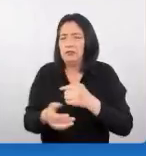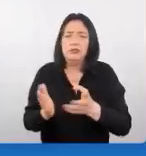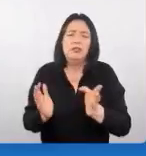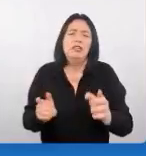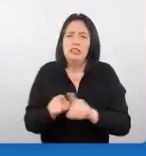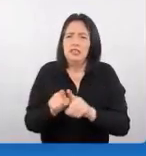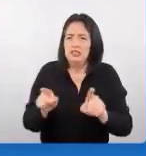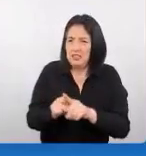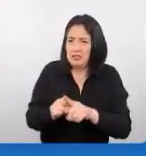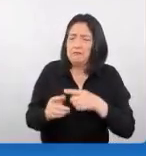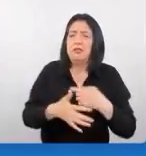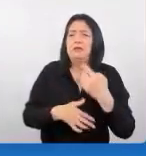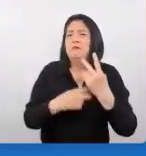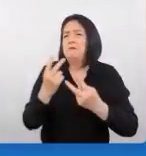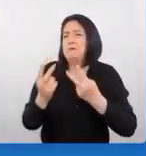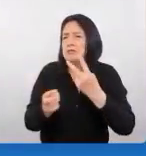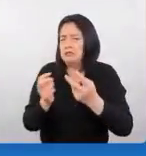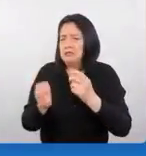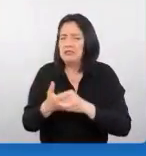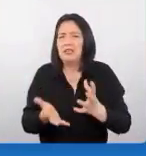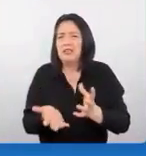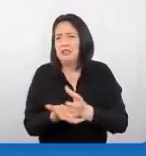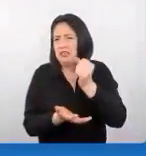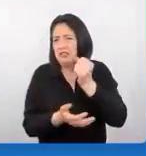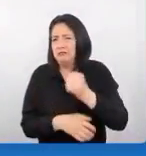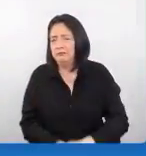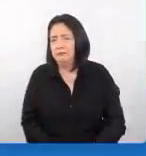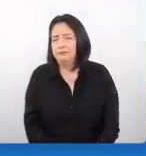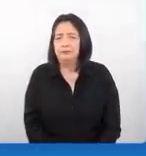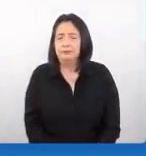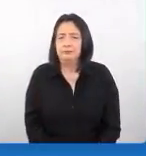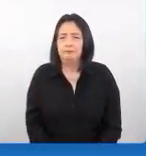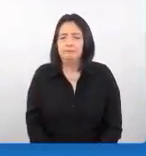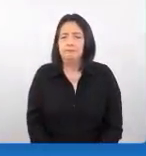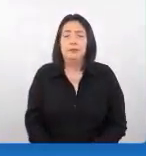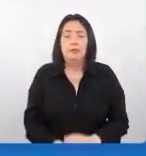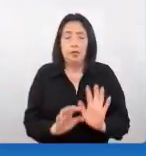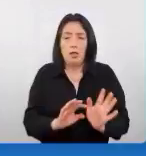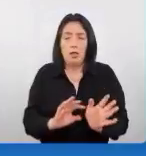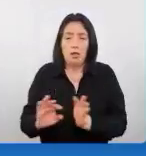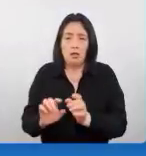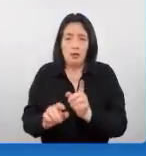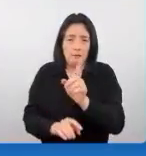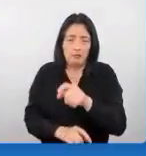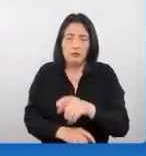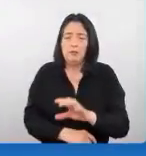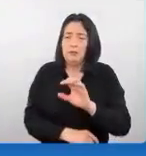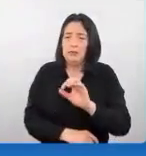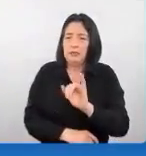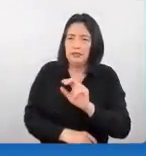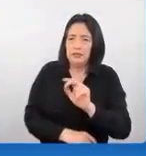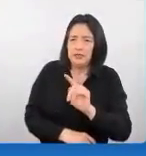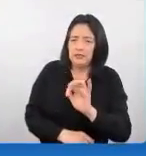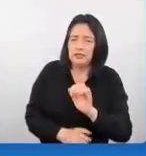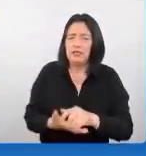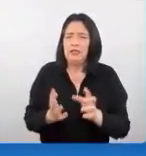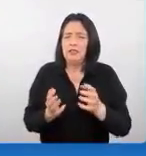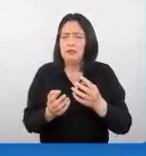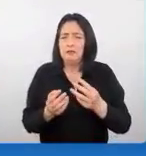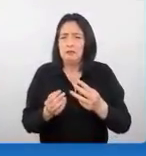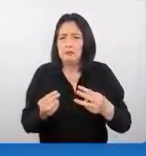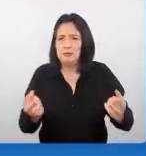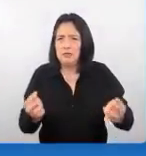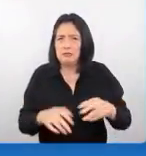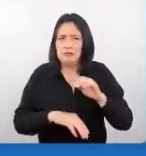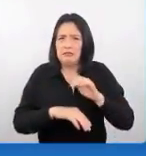estarían visitando lo que sí cae una pregunta para Cintia mi material está en idioma